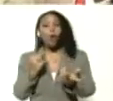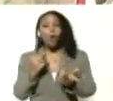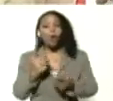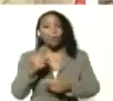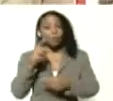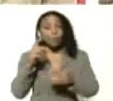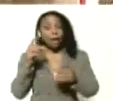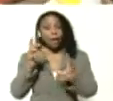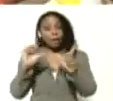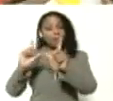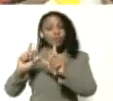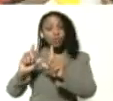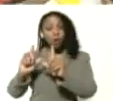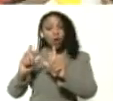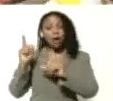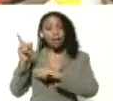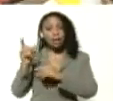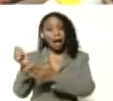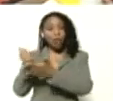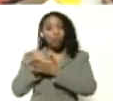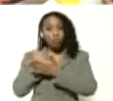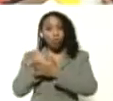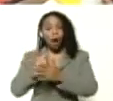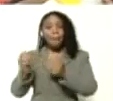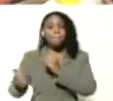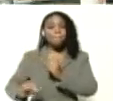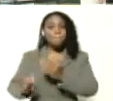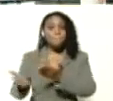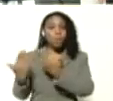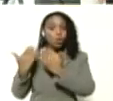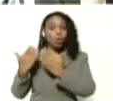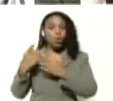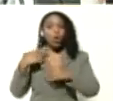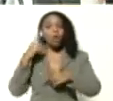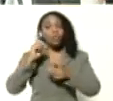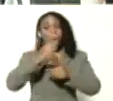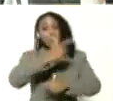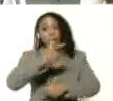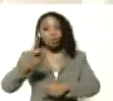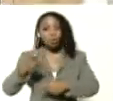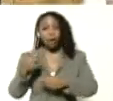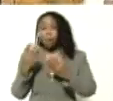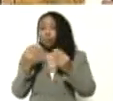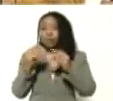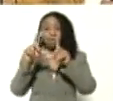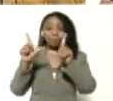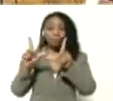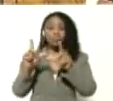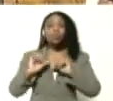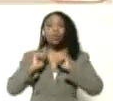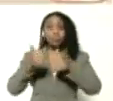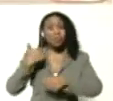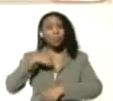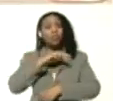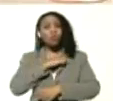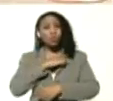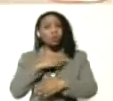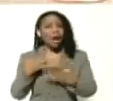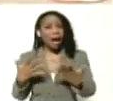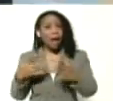tuvimos el apoyo de ANCLA, tuvimos la pantalla digital. Bueno, comenzamos nosotros a